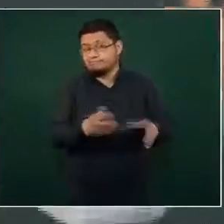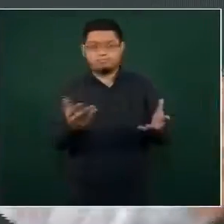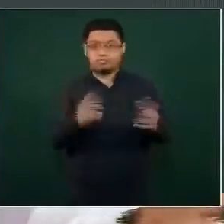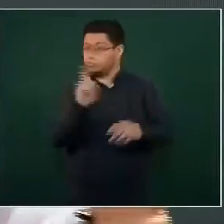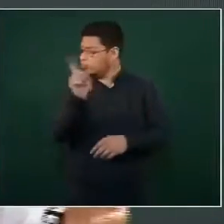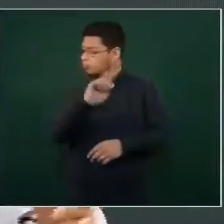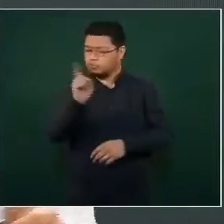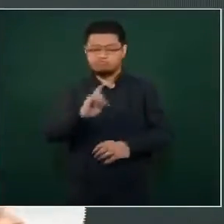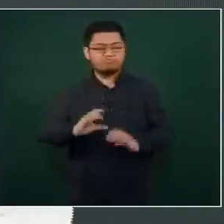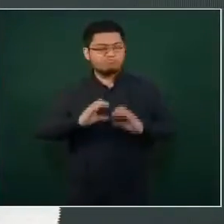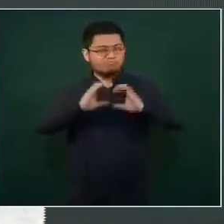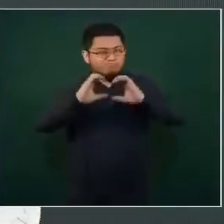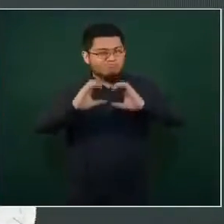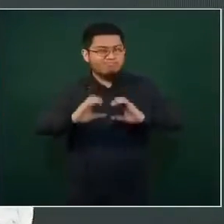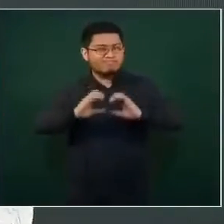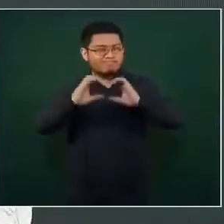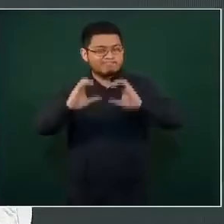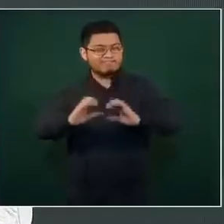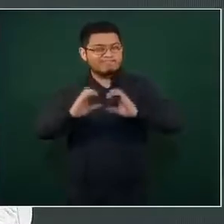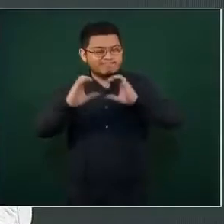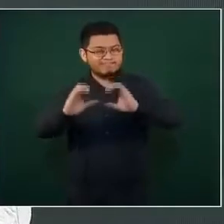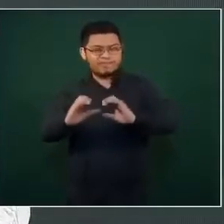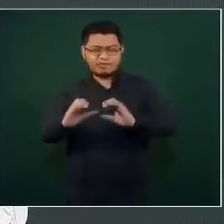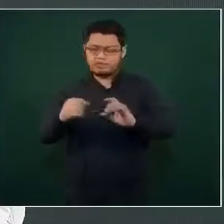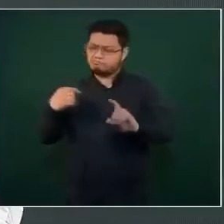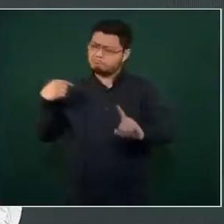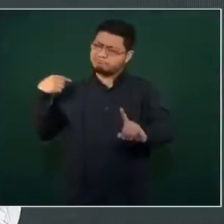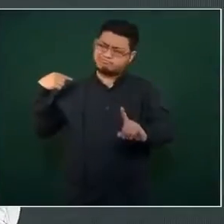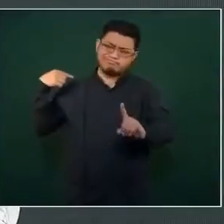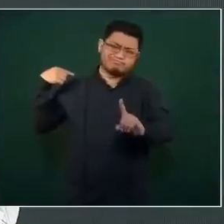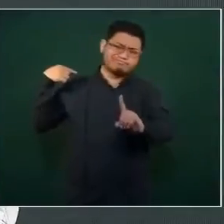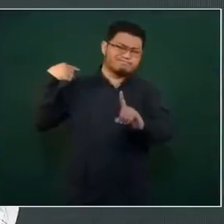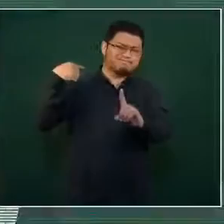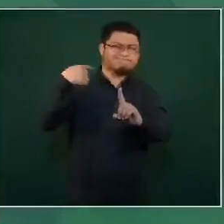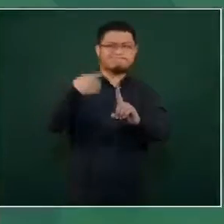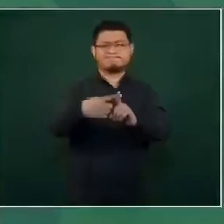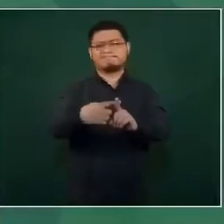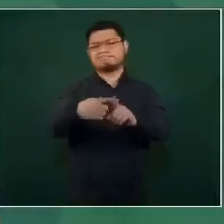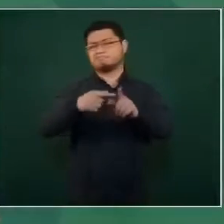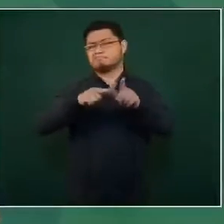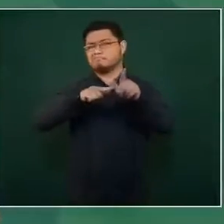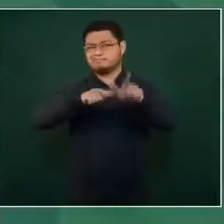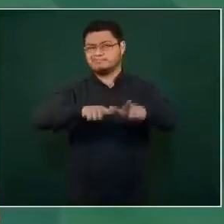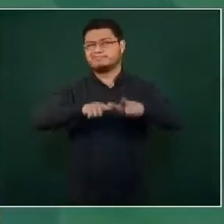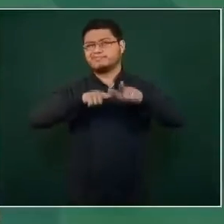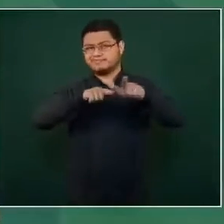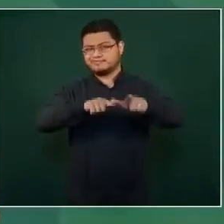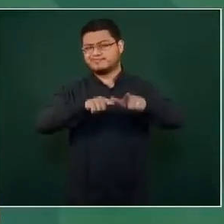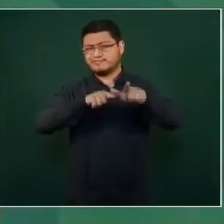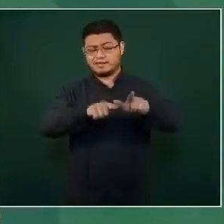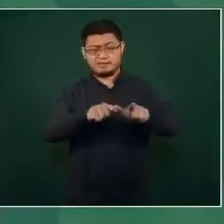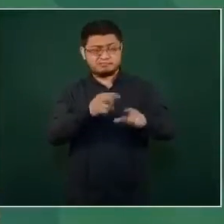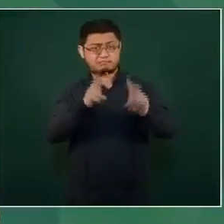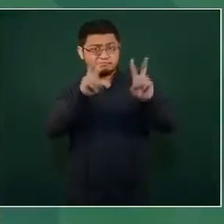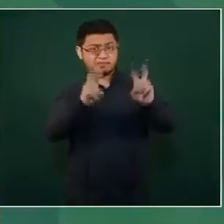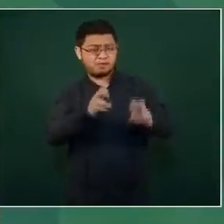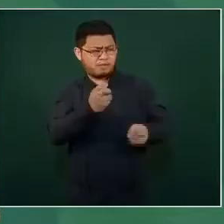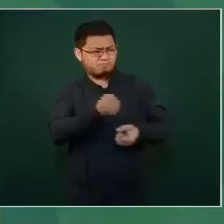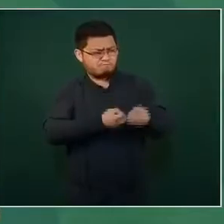se manejó y se sigue haciendo esta estrategia de distribución.